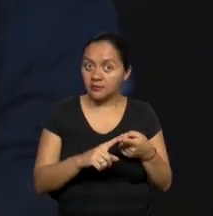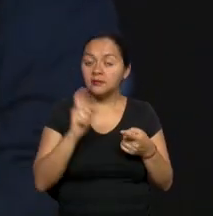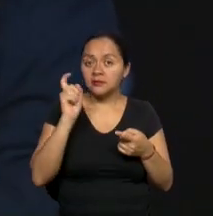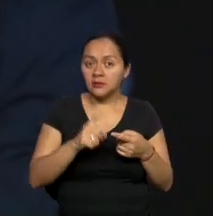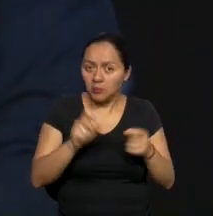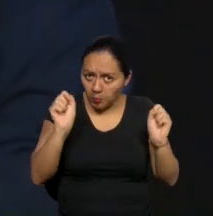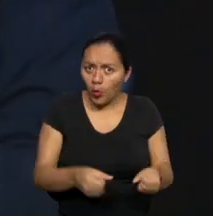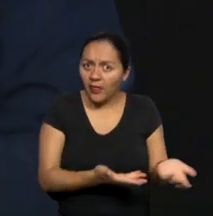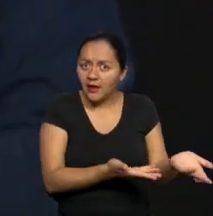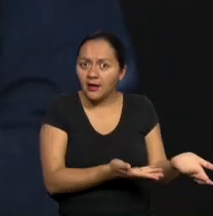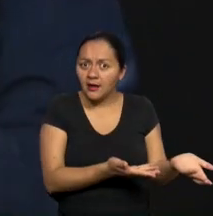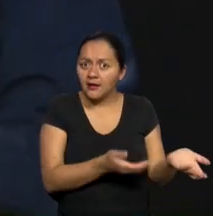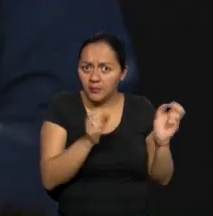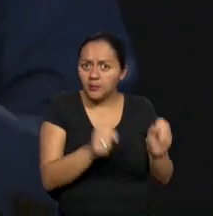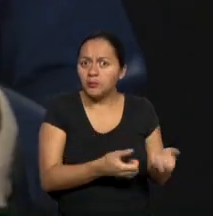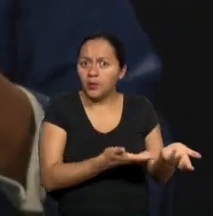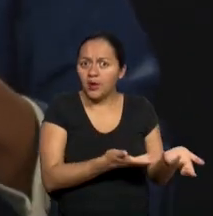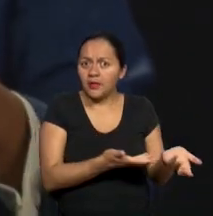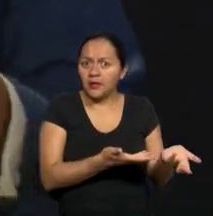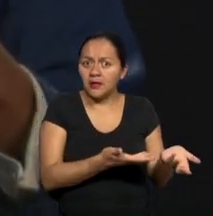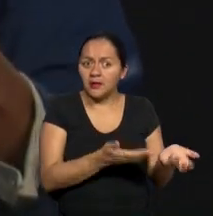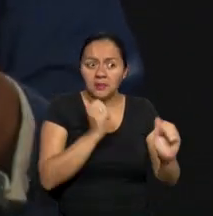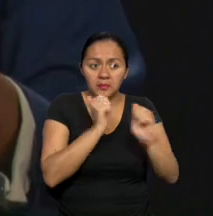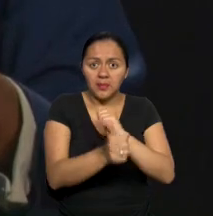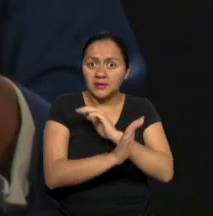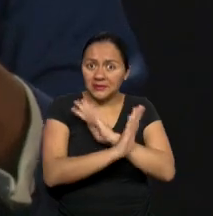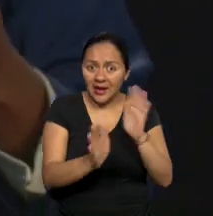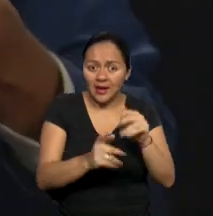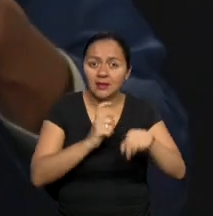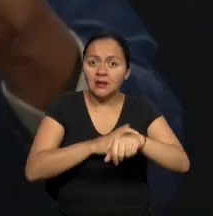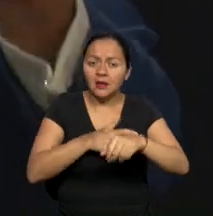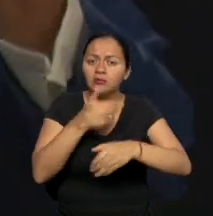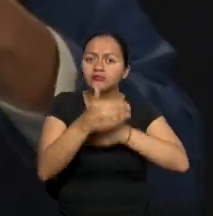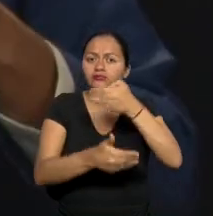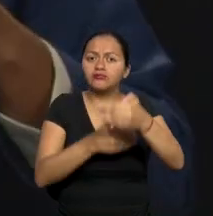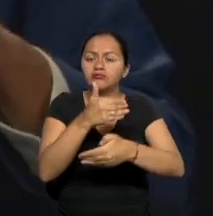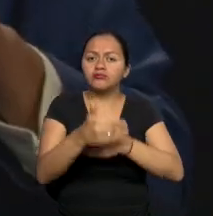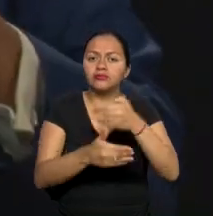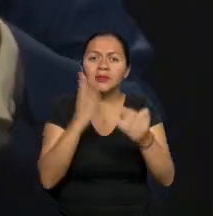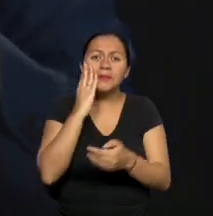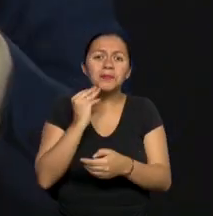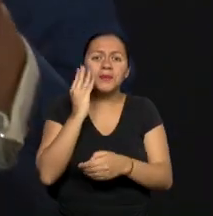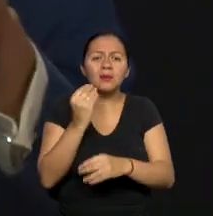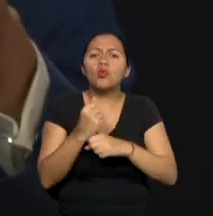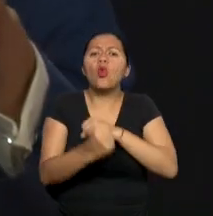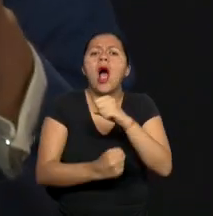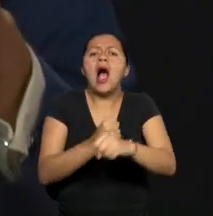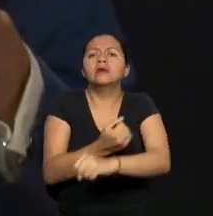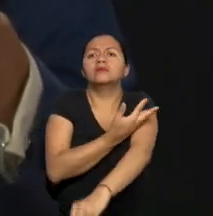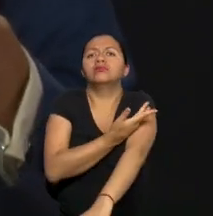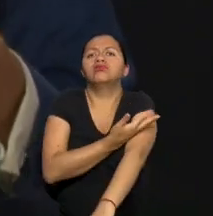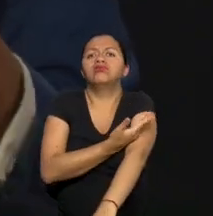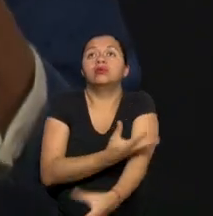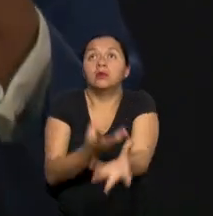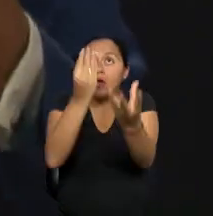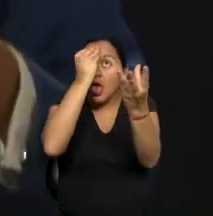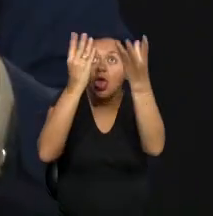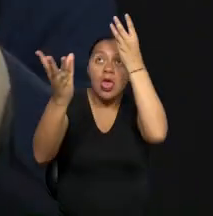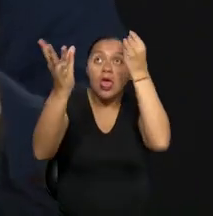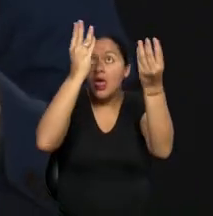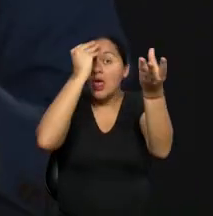que sí pueden. Y que si ya pudieron durante todo este tiempo, de manera empírica, haber obtenido esos conocimientos,